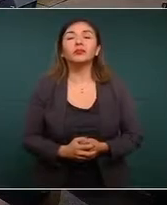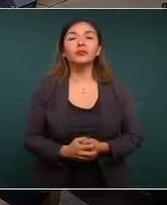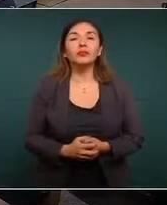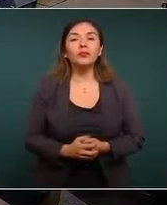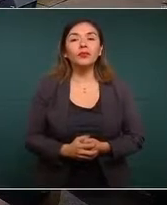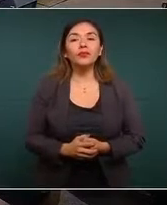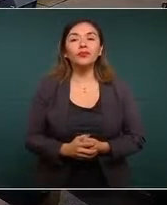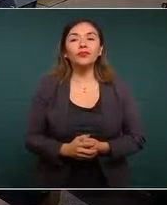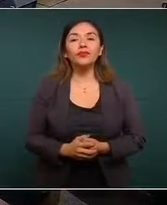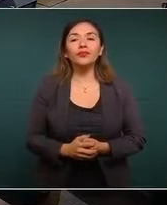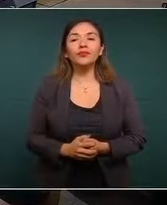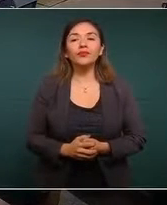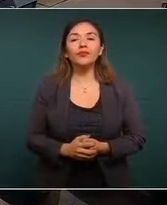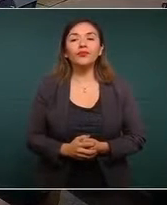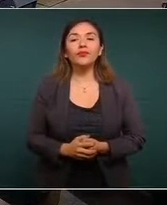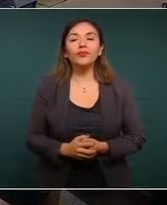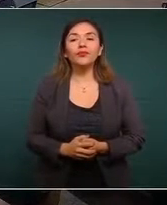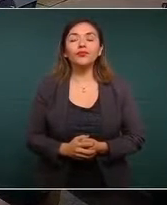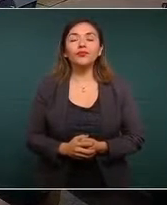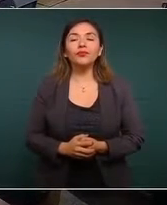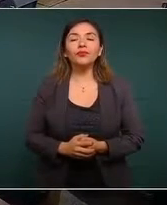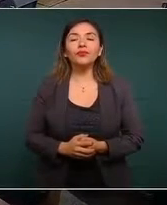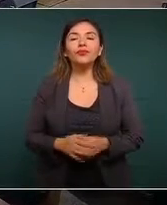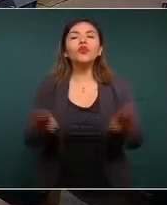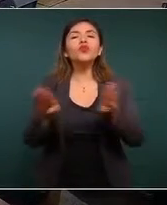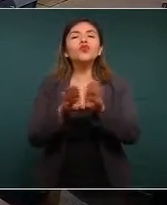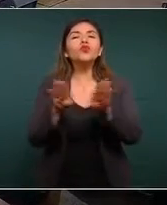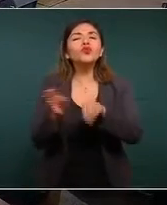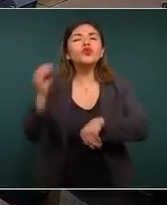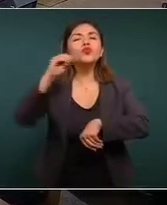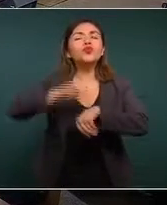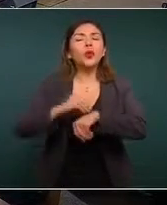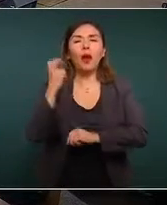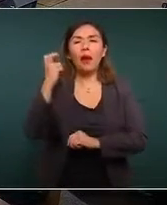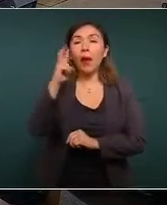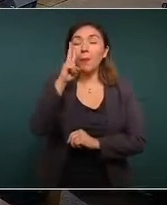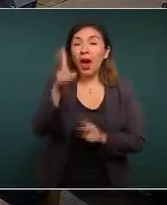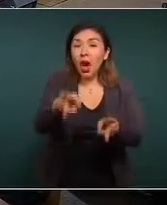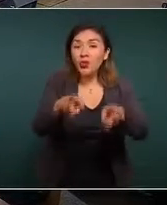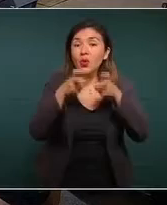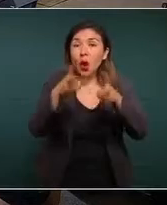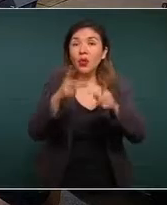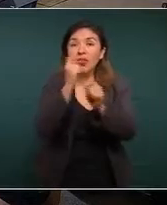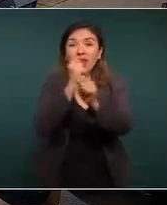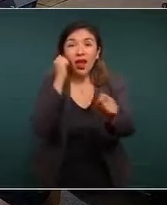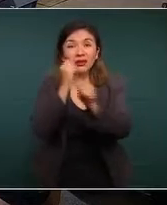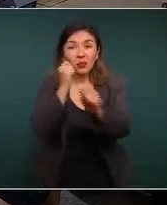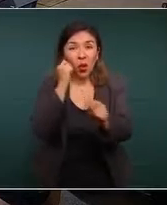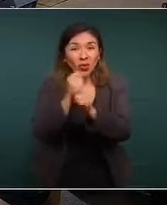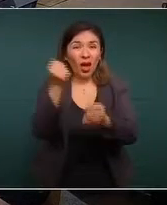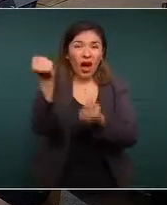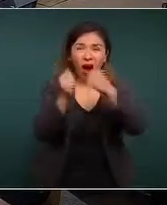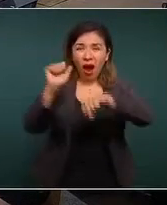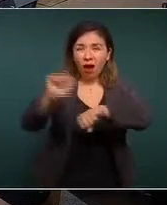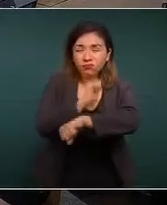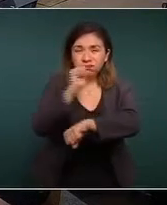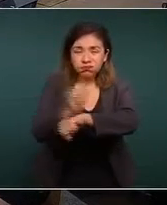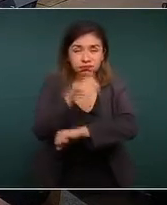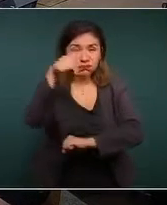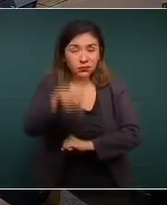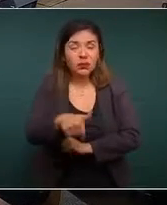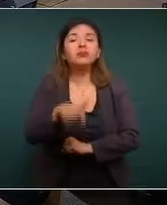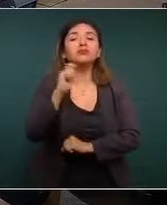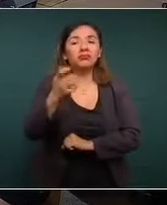Vamos a ver las gráficas a continuación, el comportamiento. Aquí vemos el robo de transporte, cómo está